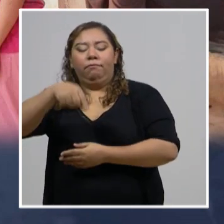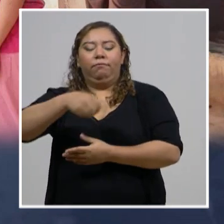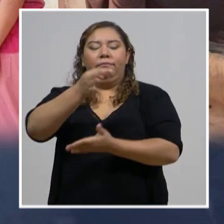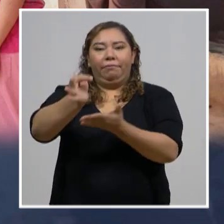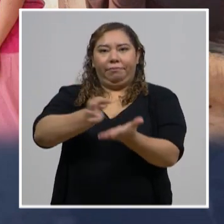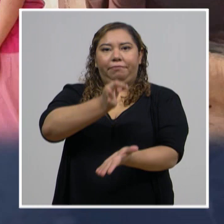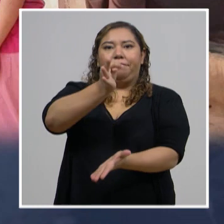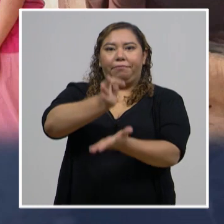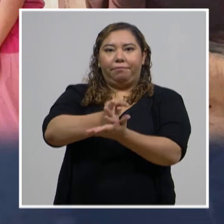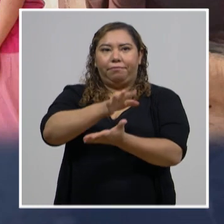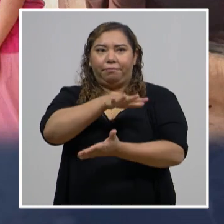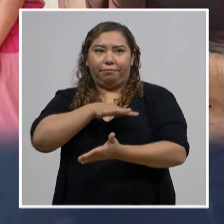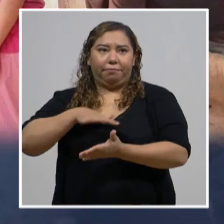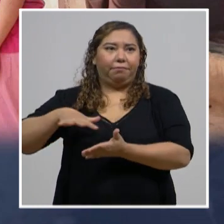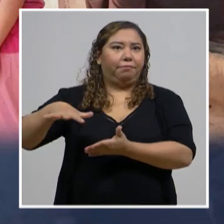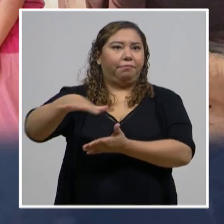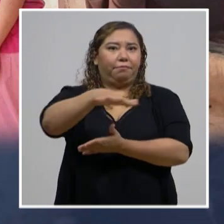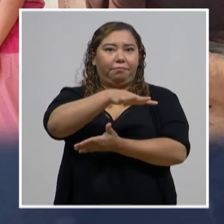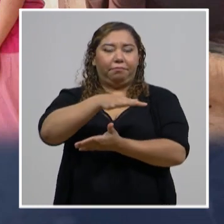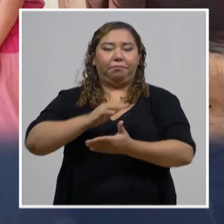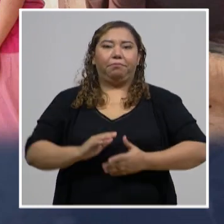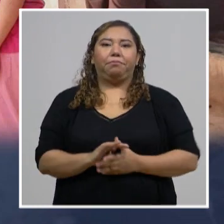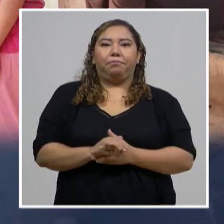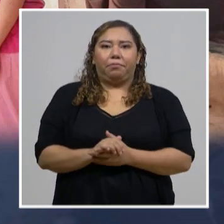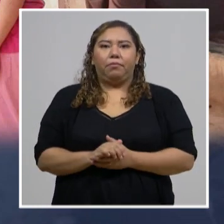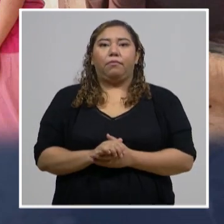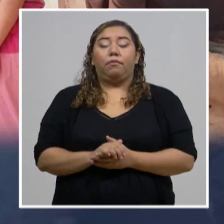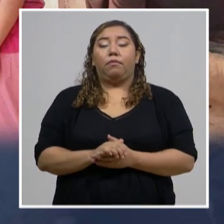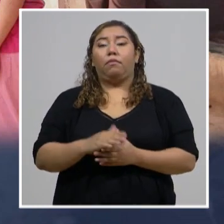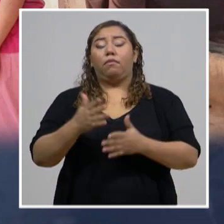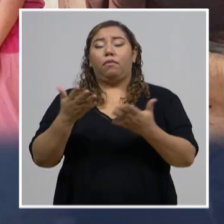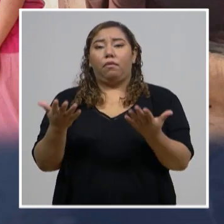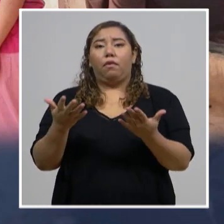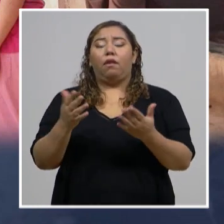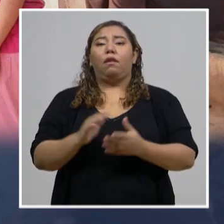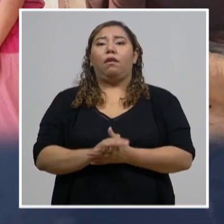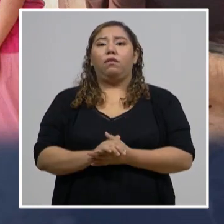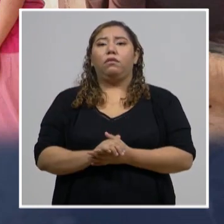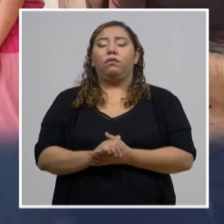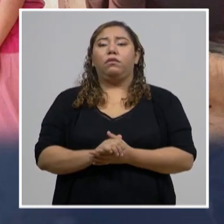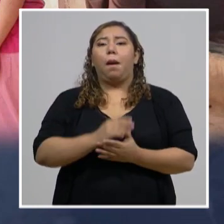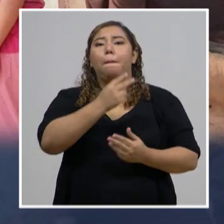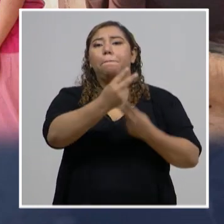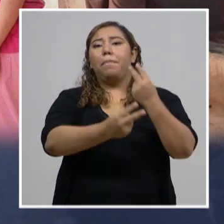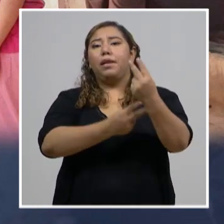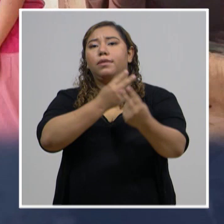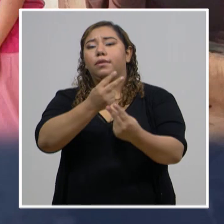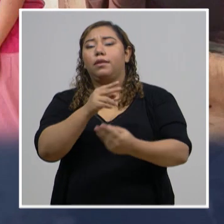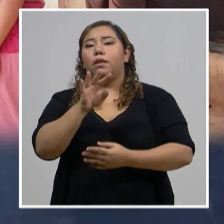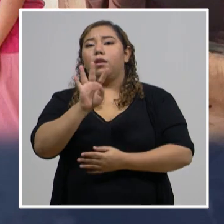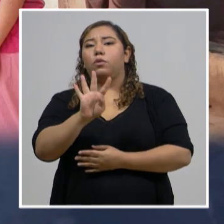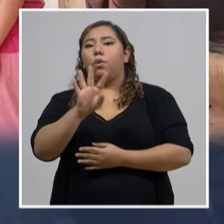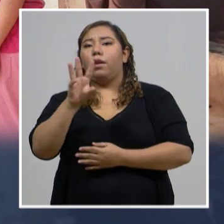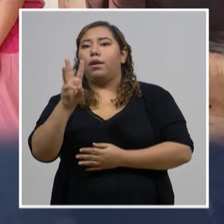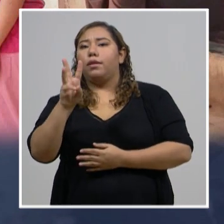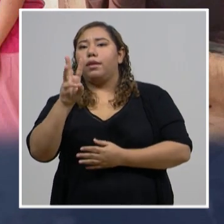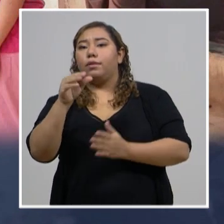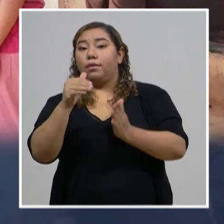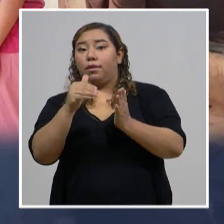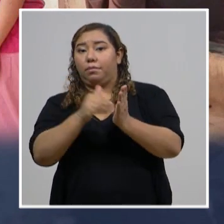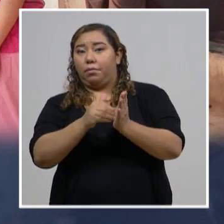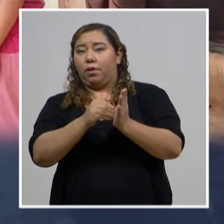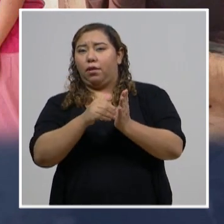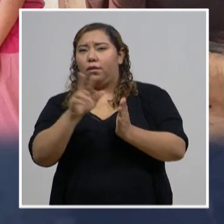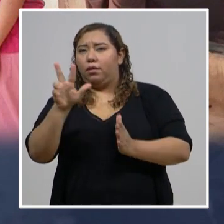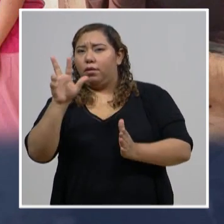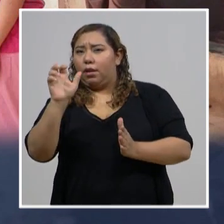Central. Esto representa visitas para más de 46,300 hogares que se